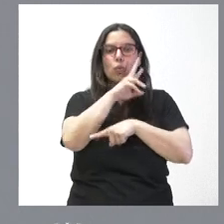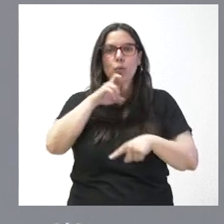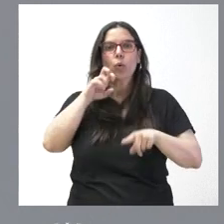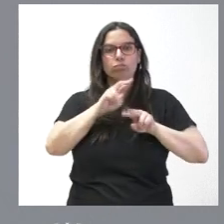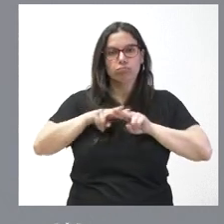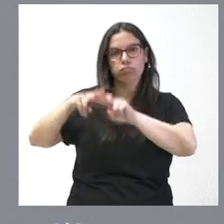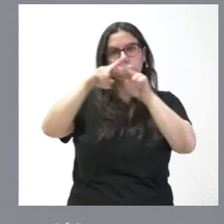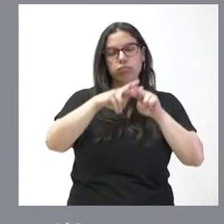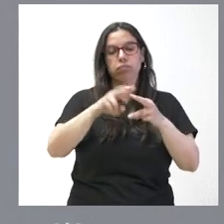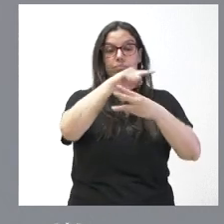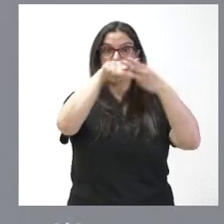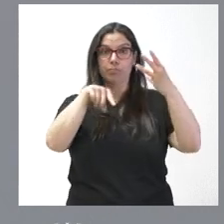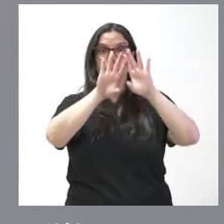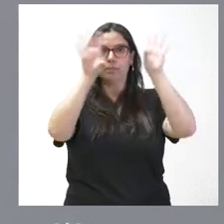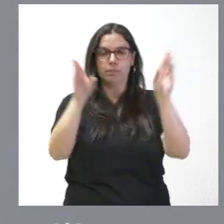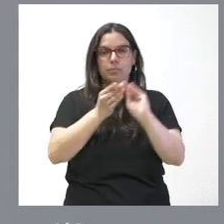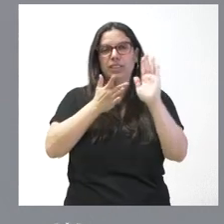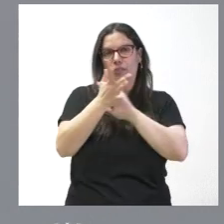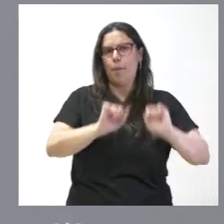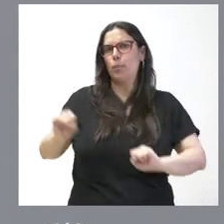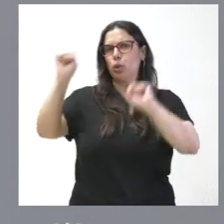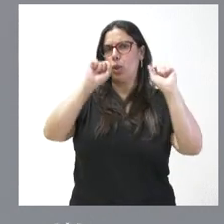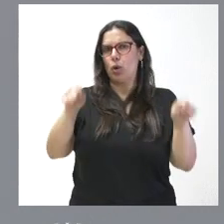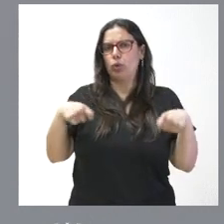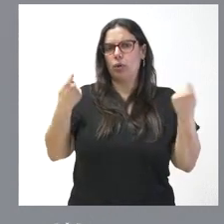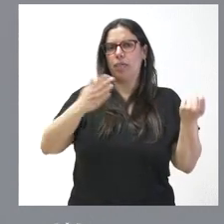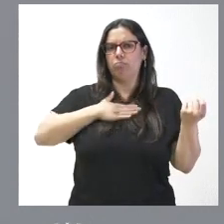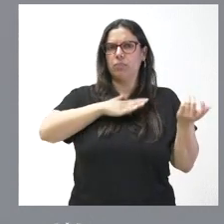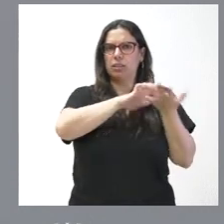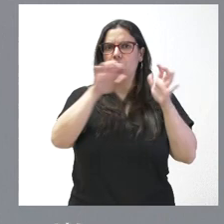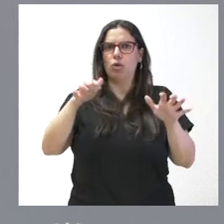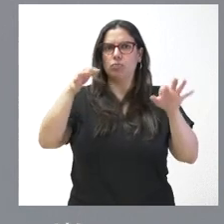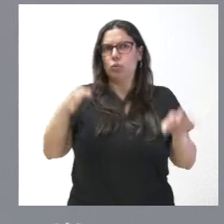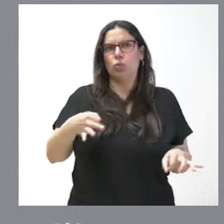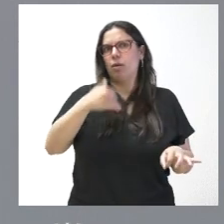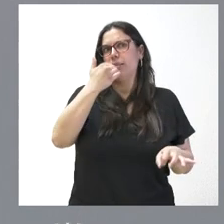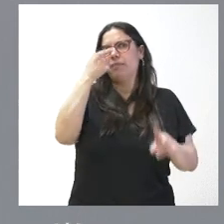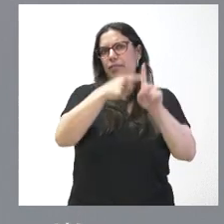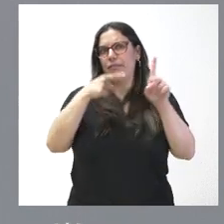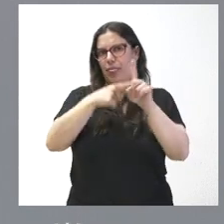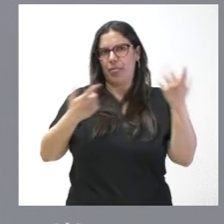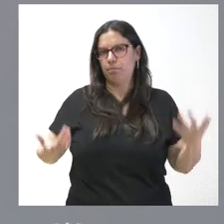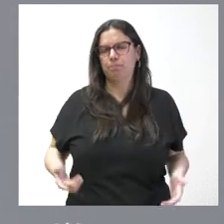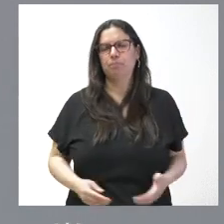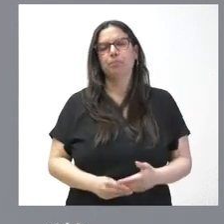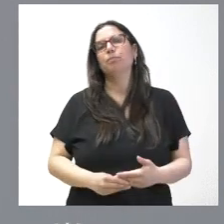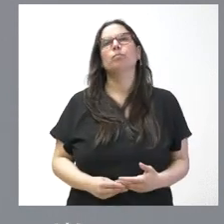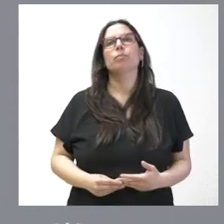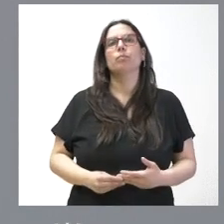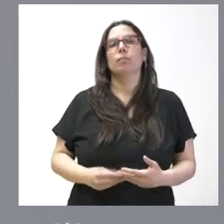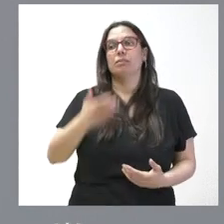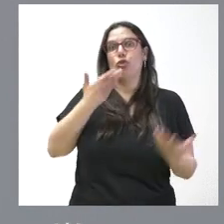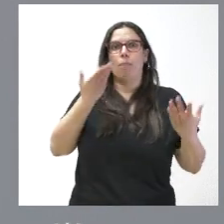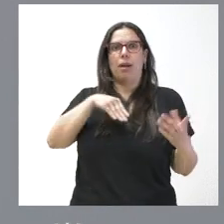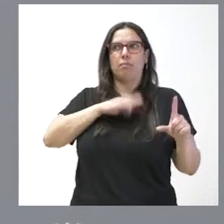hablando de una protección de la naturaleza en donde Castilla y León seguramente sea la referencia dentro del contexto nacional,